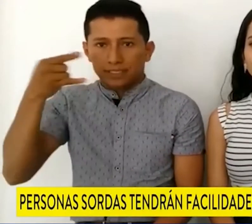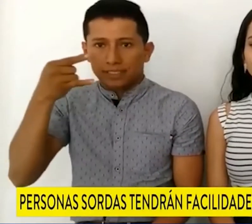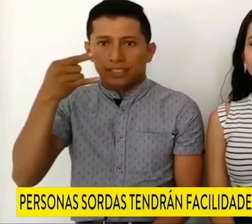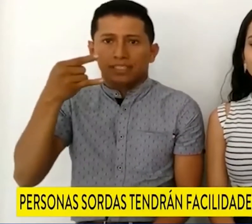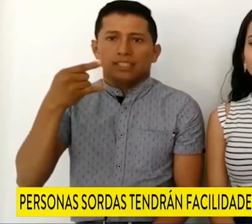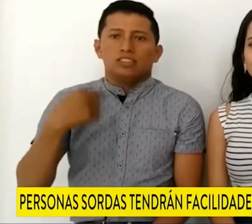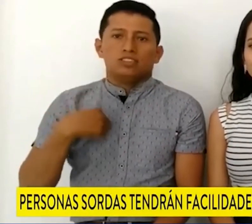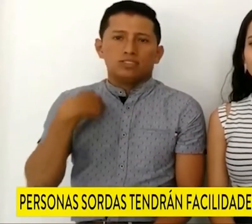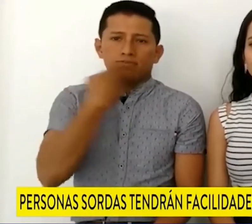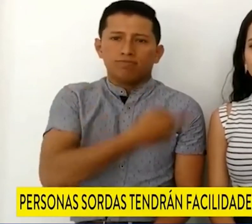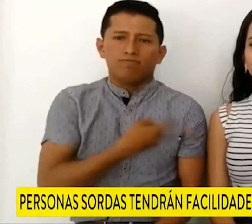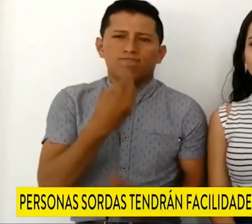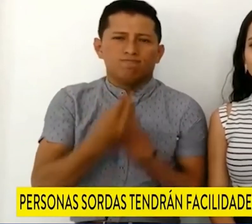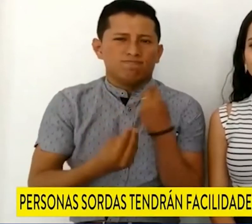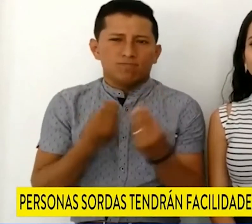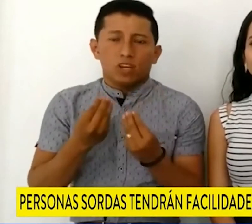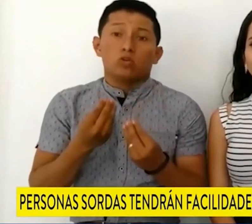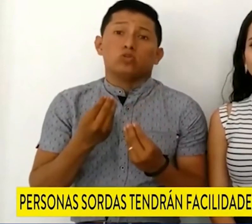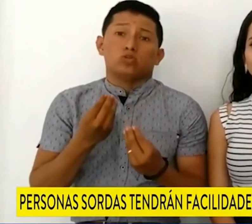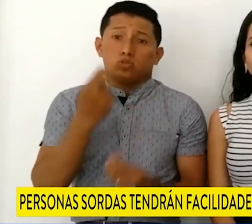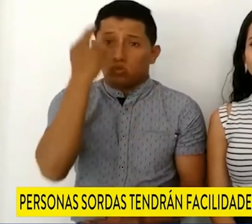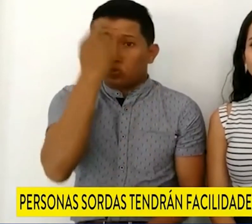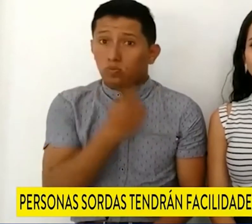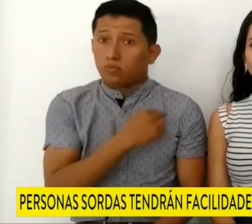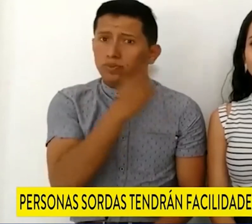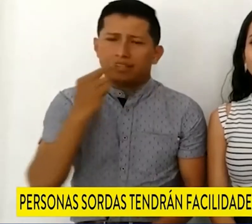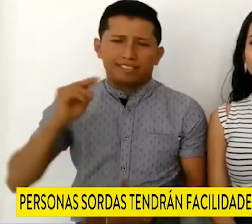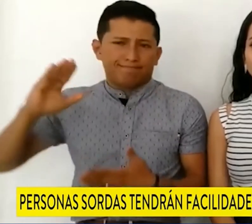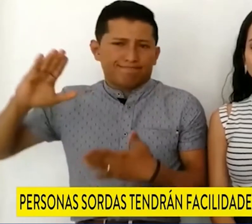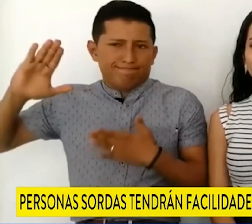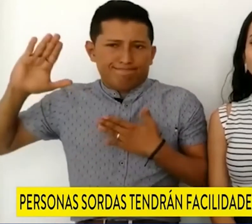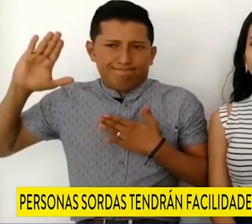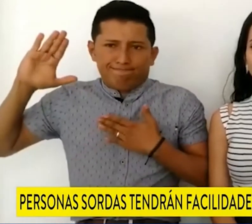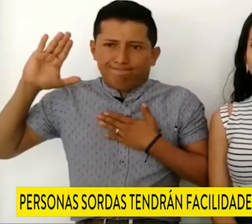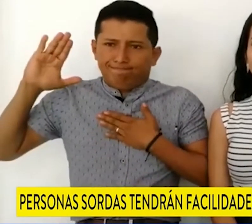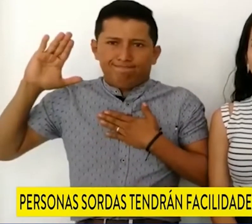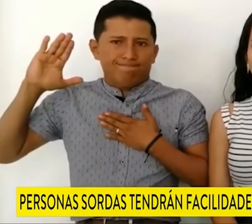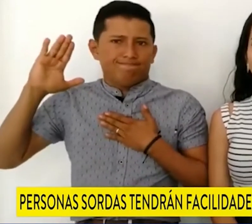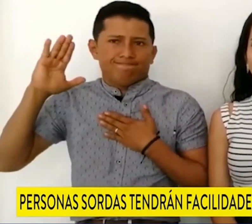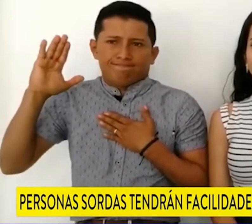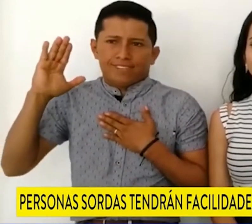el 18 de marzo nos comprometimos,